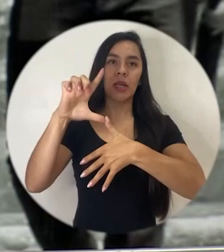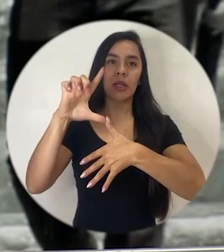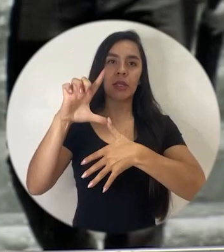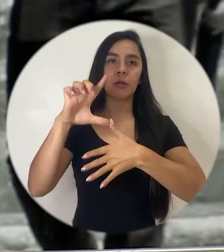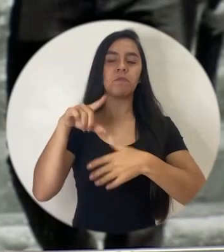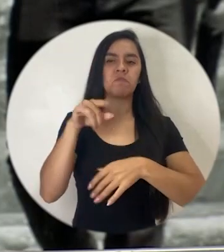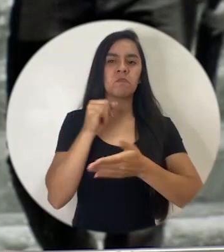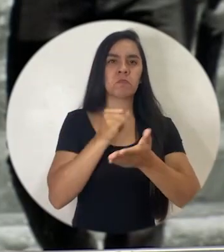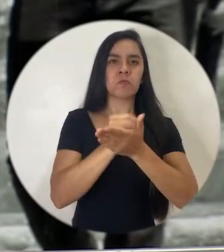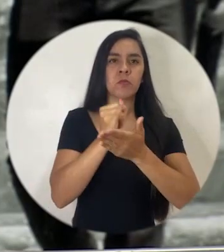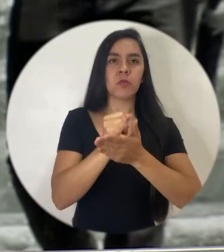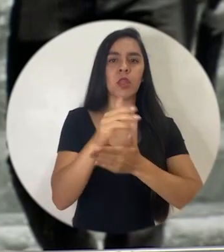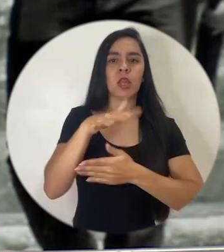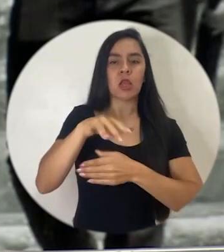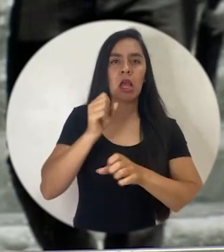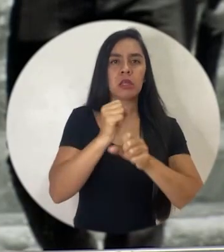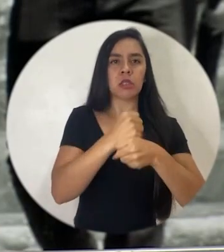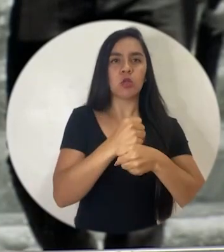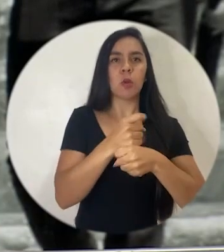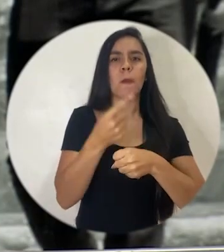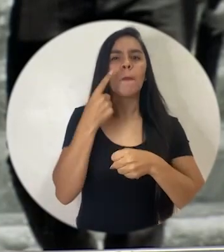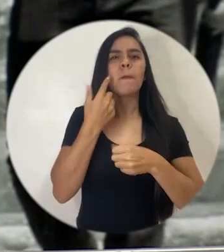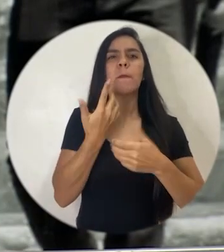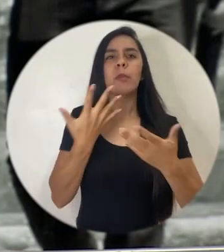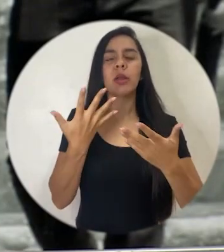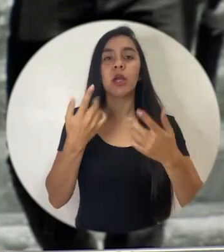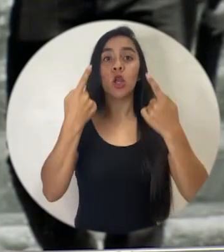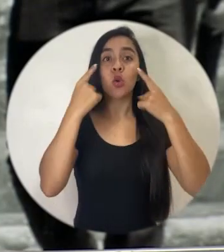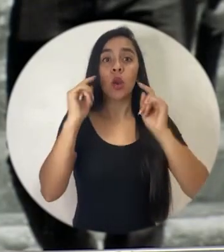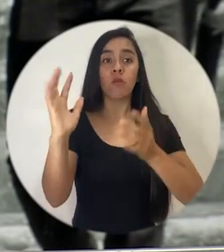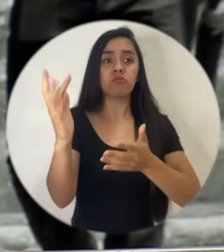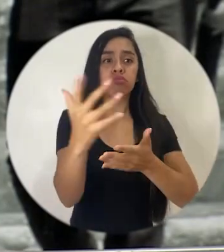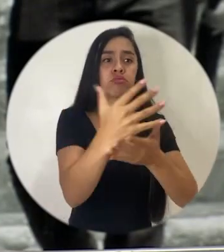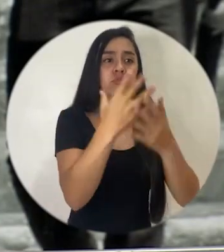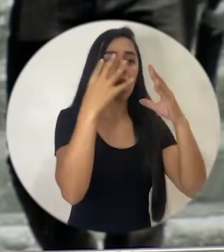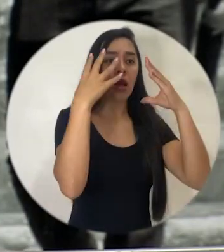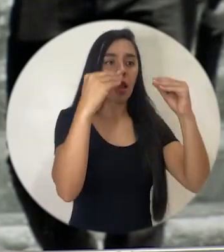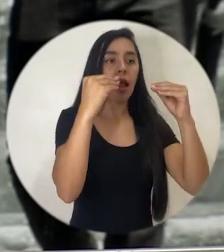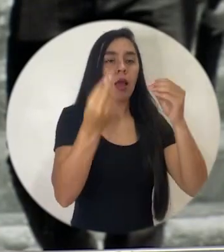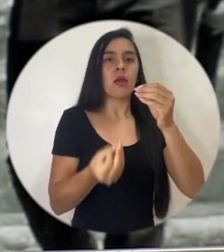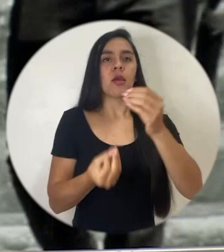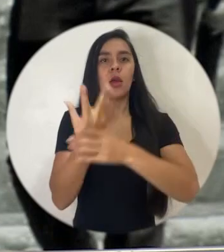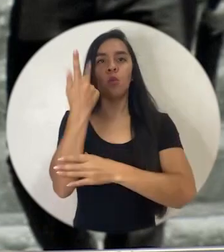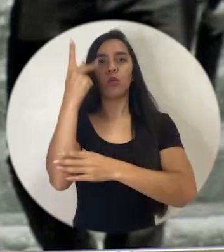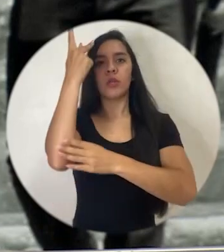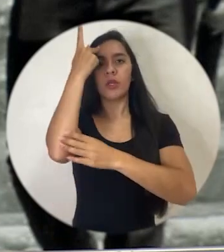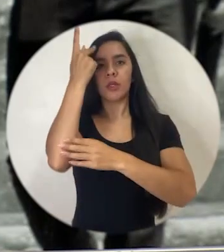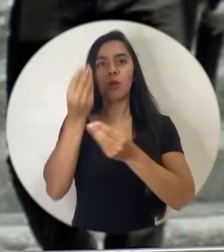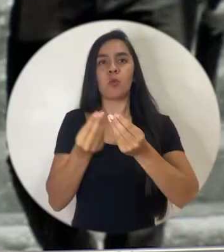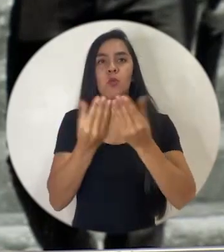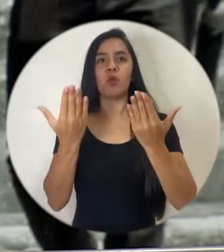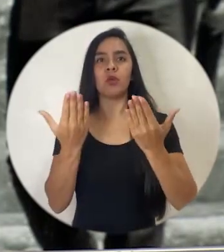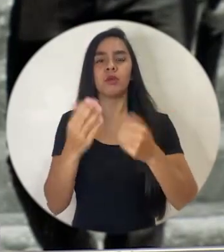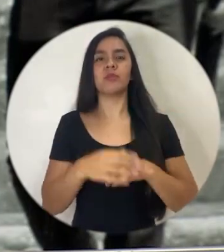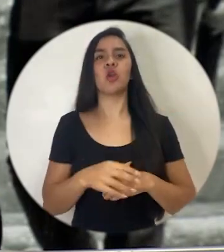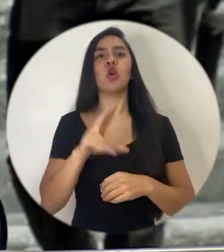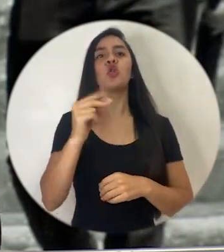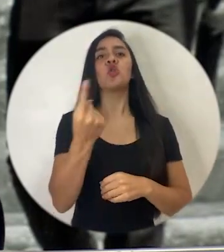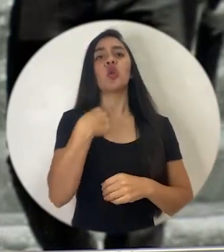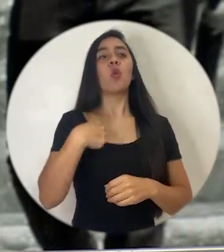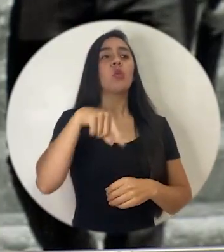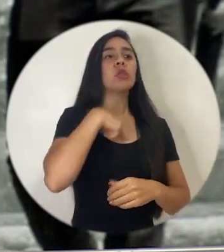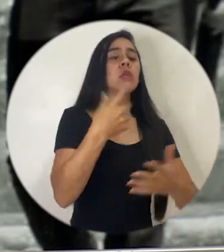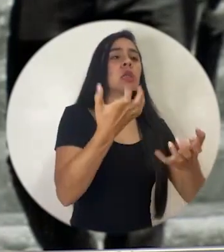algunos de estos números y poder hacer política pública con información, no sobre la base de buenas